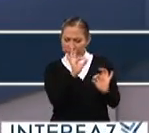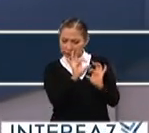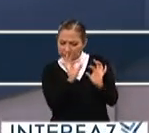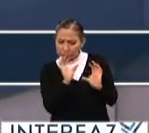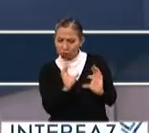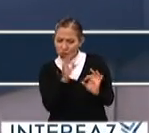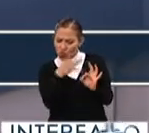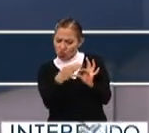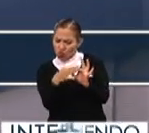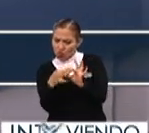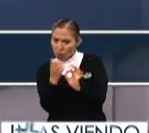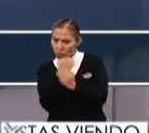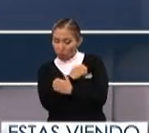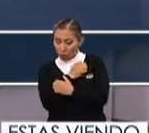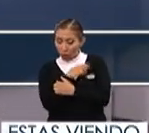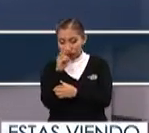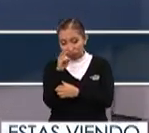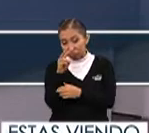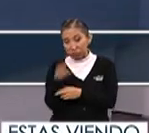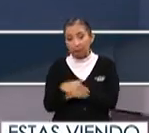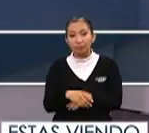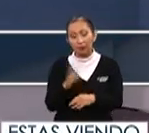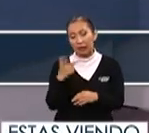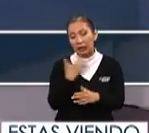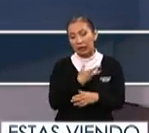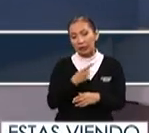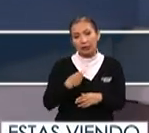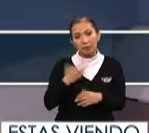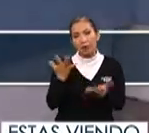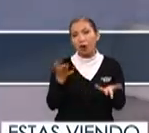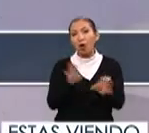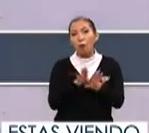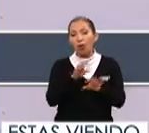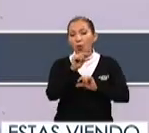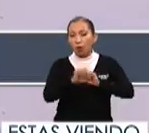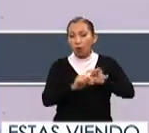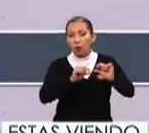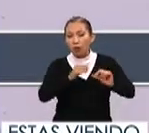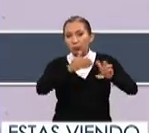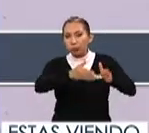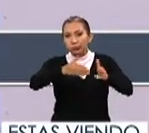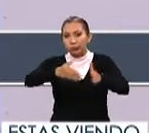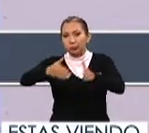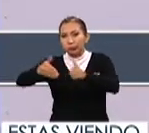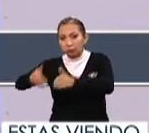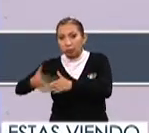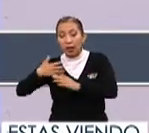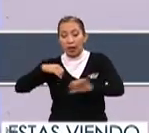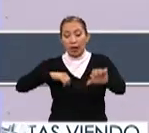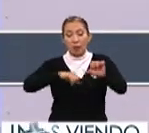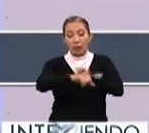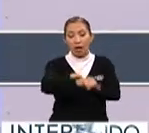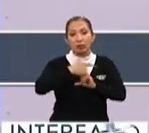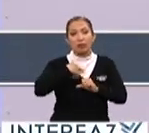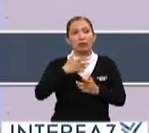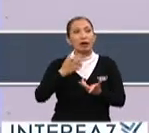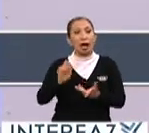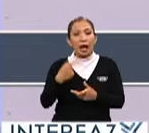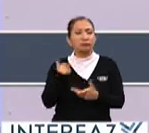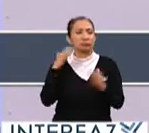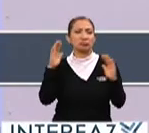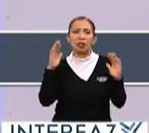muy educativo y se tiene que ir llevando poco a poco la movilidad en sí fue